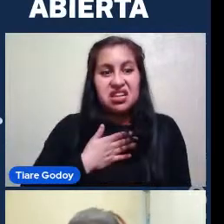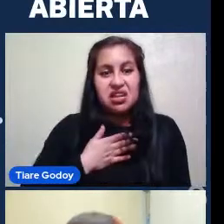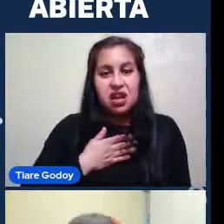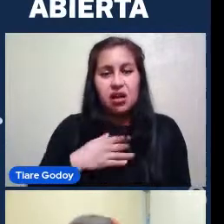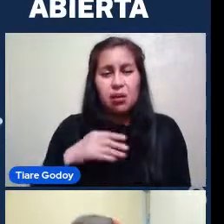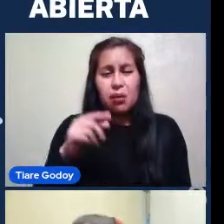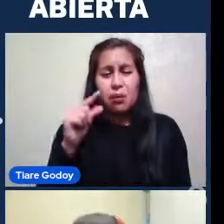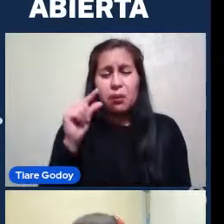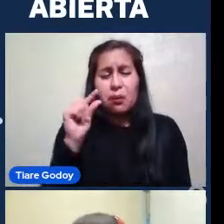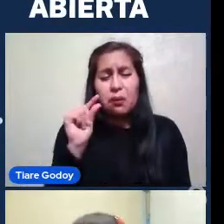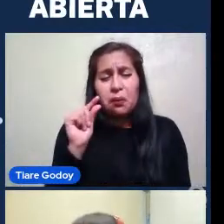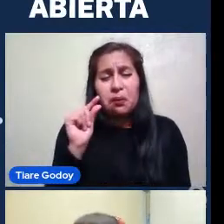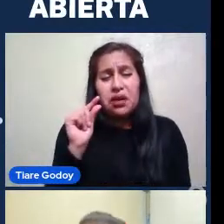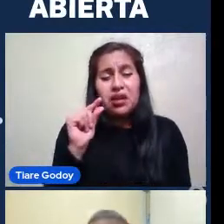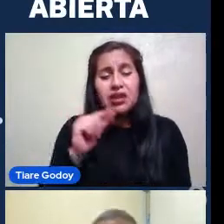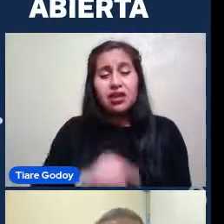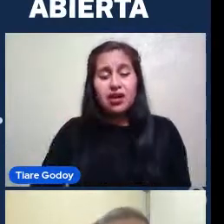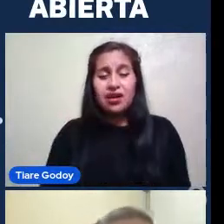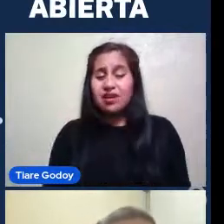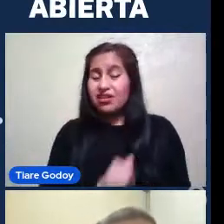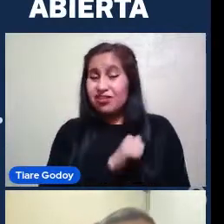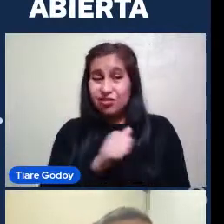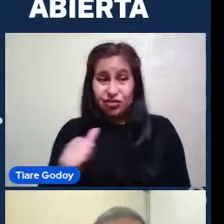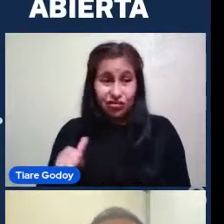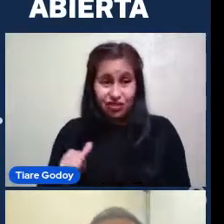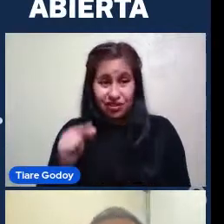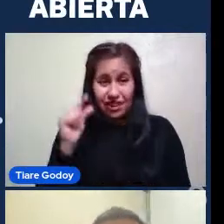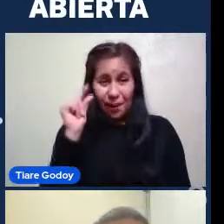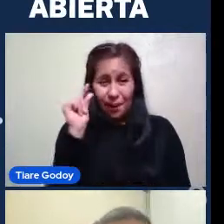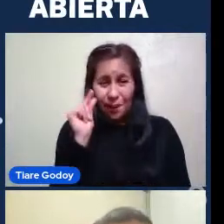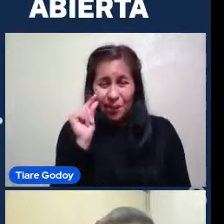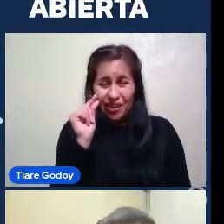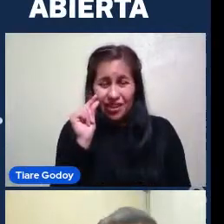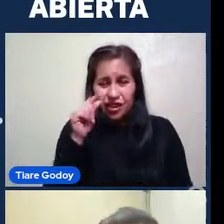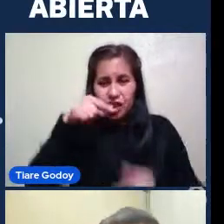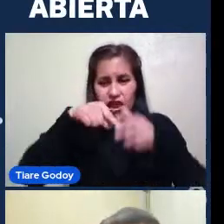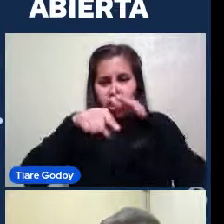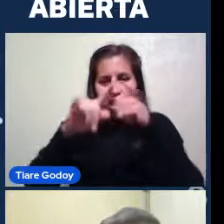Somos De verdad Una pequeñez En el universo